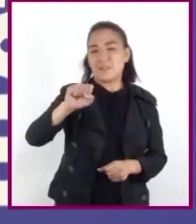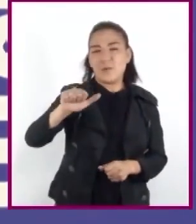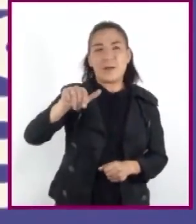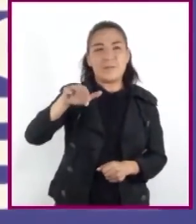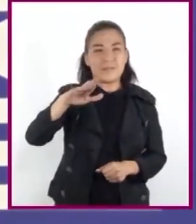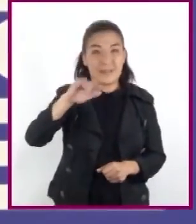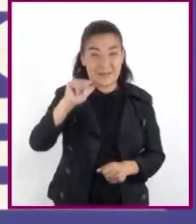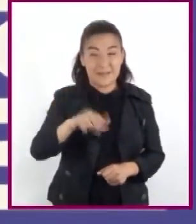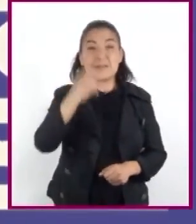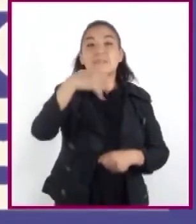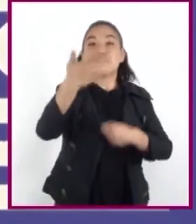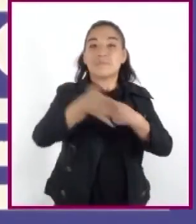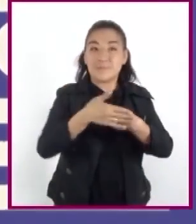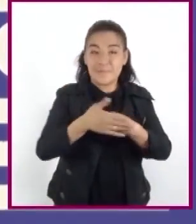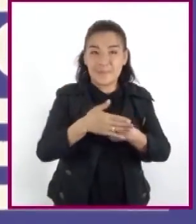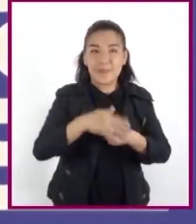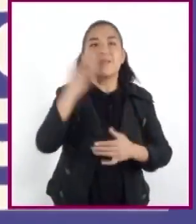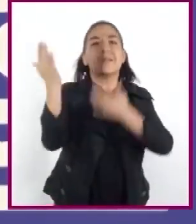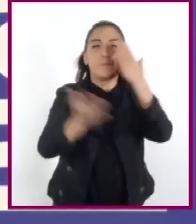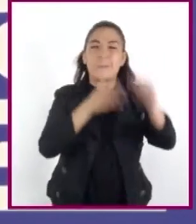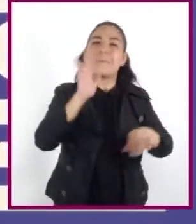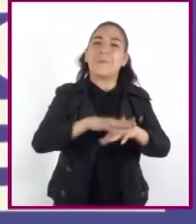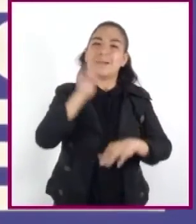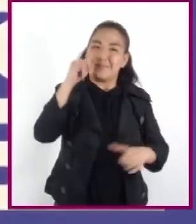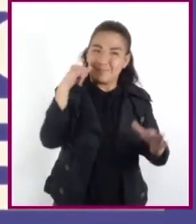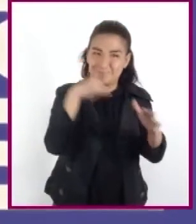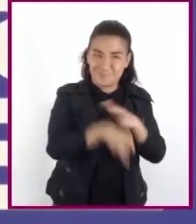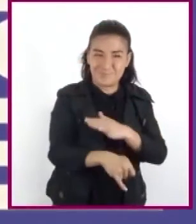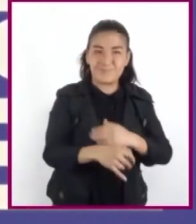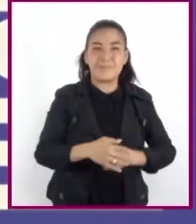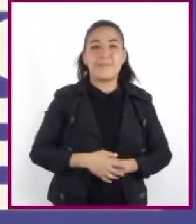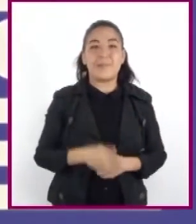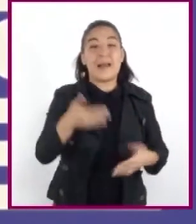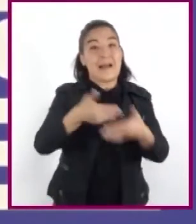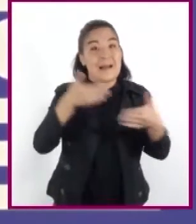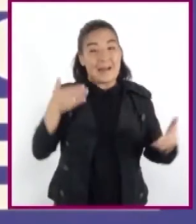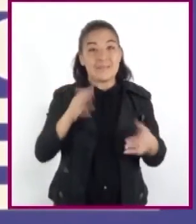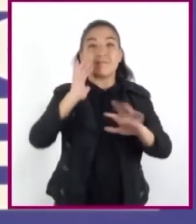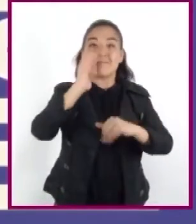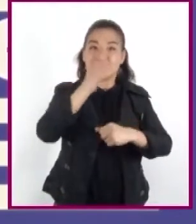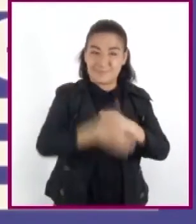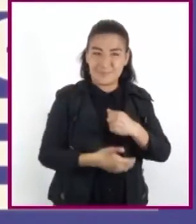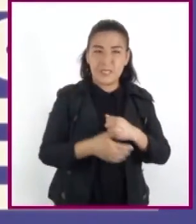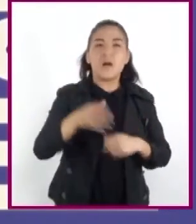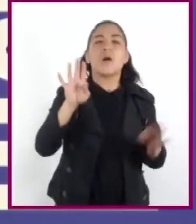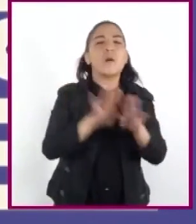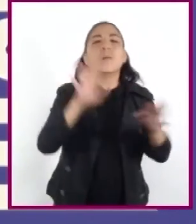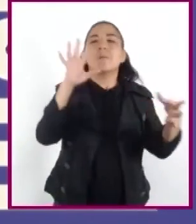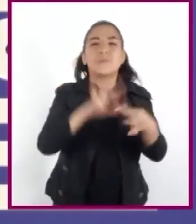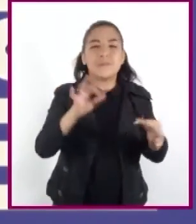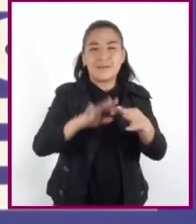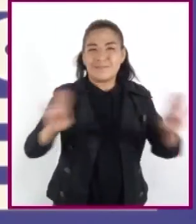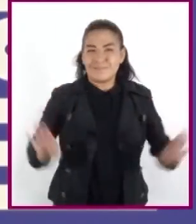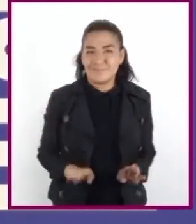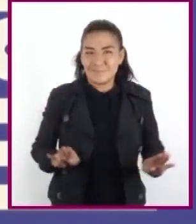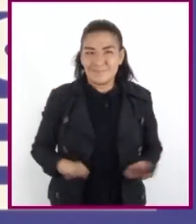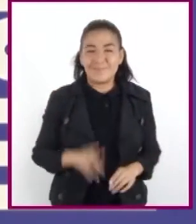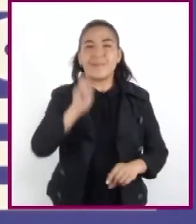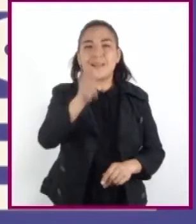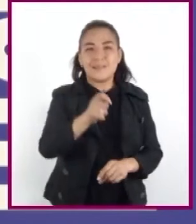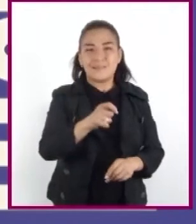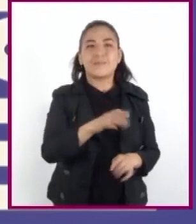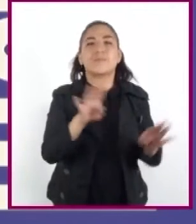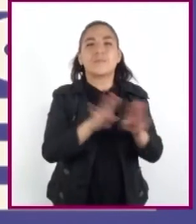próximas sesiones, estudiarán a profundidad. Antes de concluir, señalemos algunas de las características y